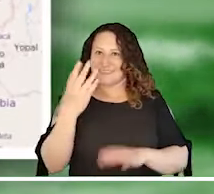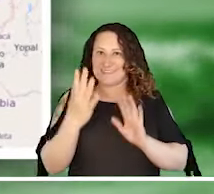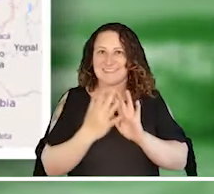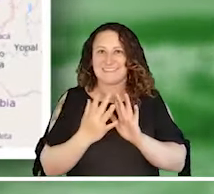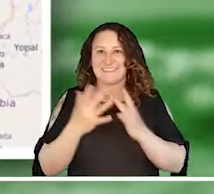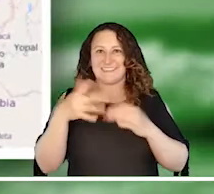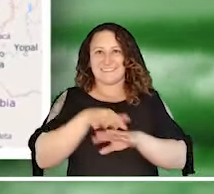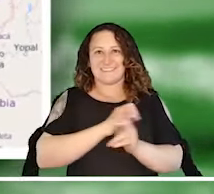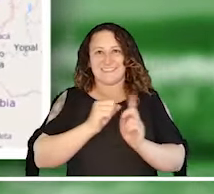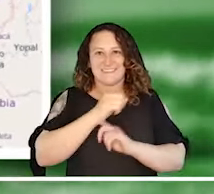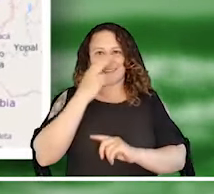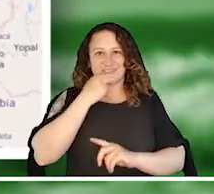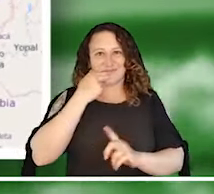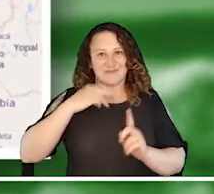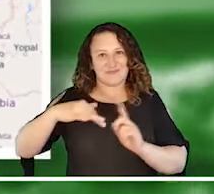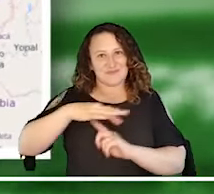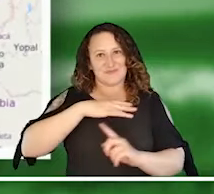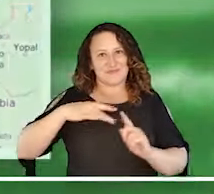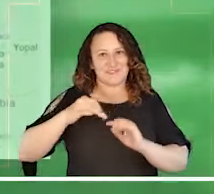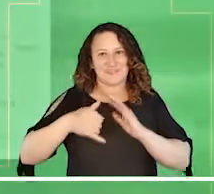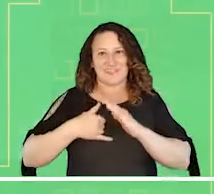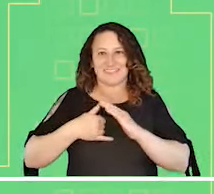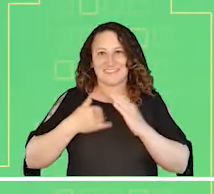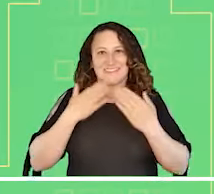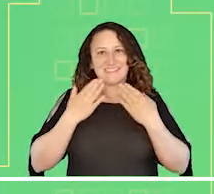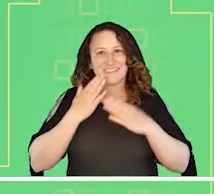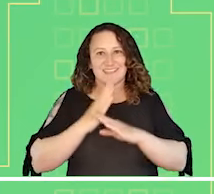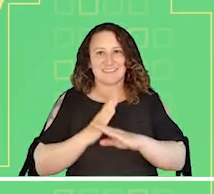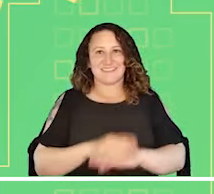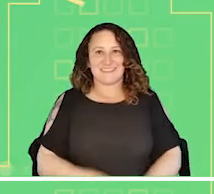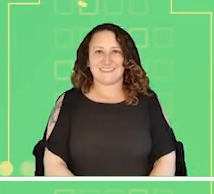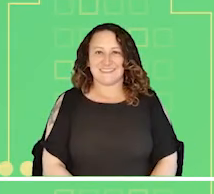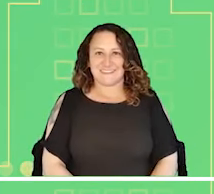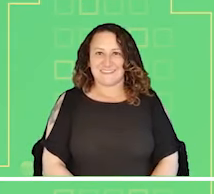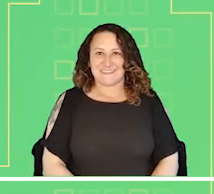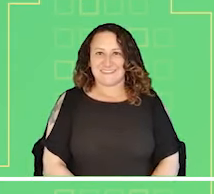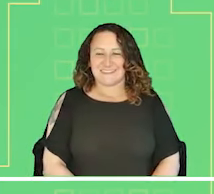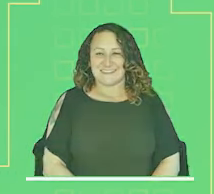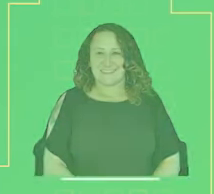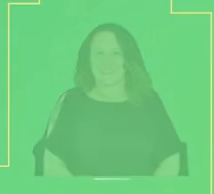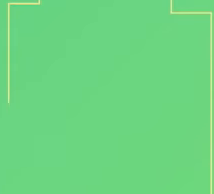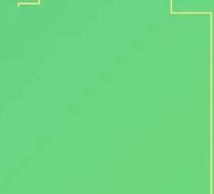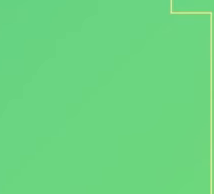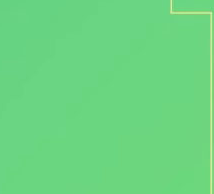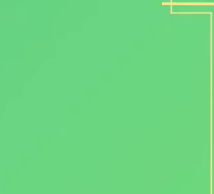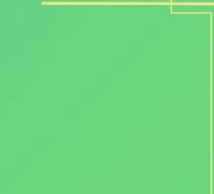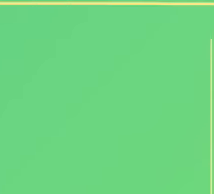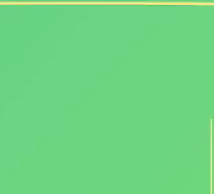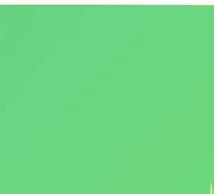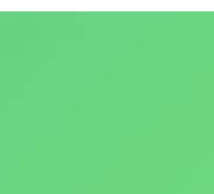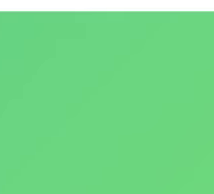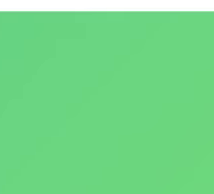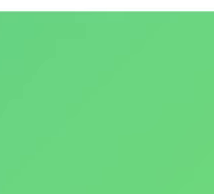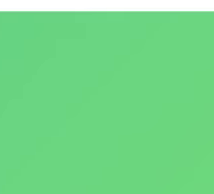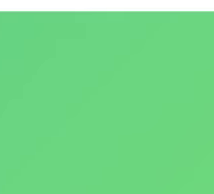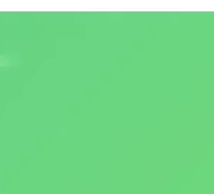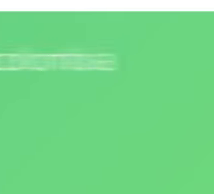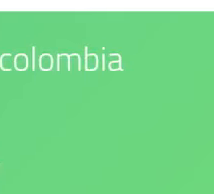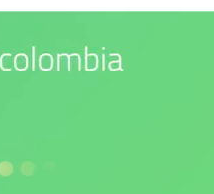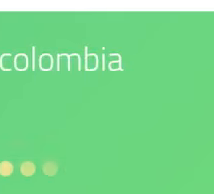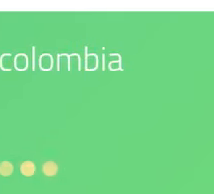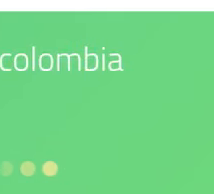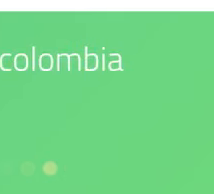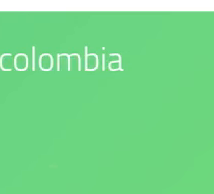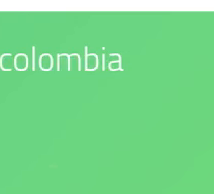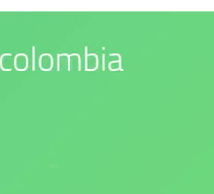lluvioso en el centro y sur del Océano Pacífico. Síguenos en nuestras redes sociales. Nuestro compromiso es con el medio